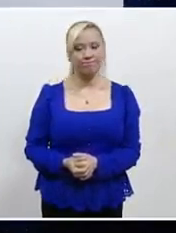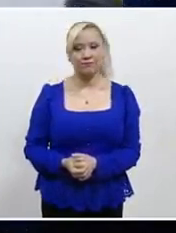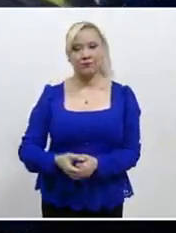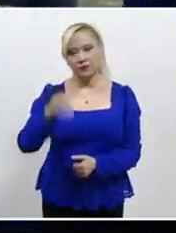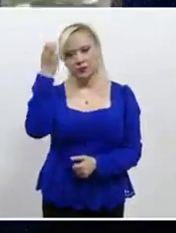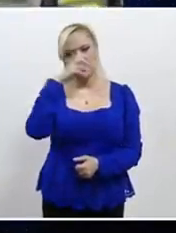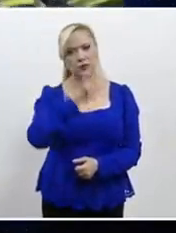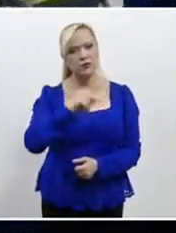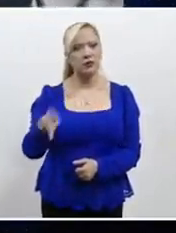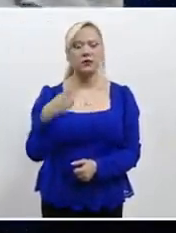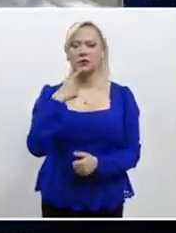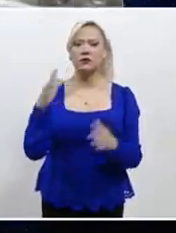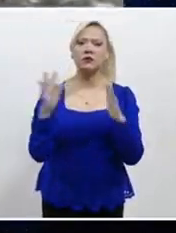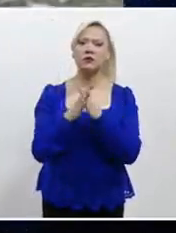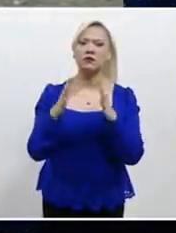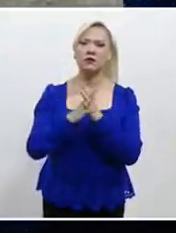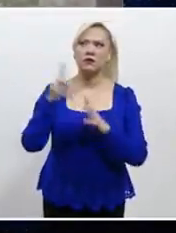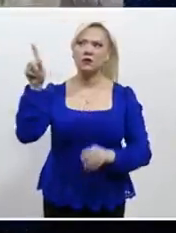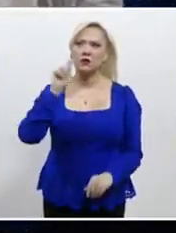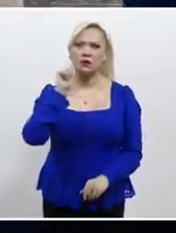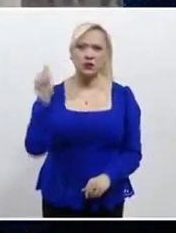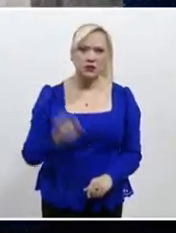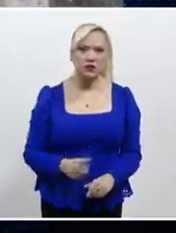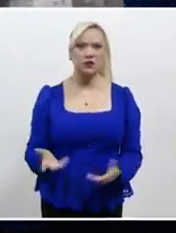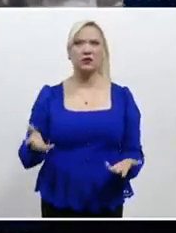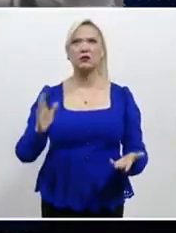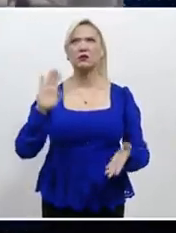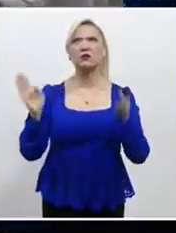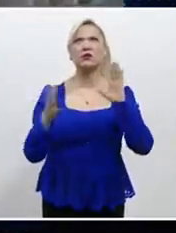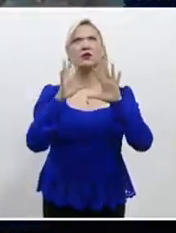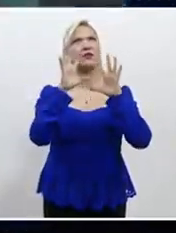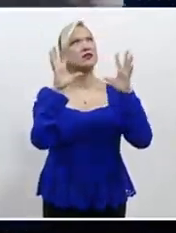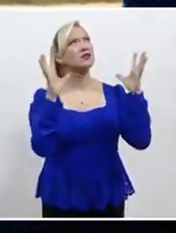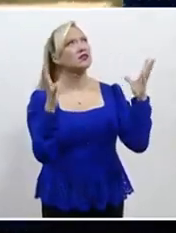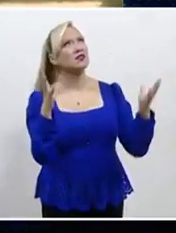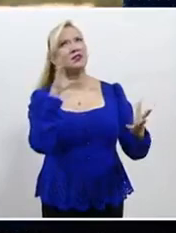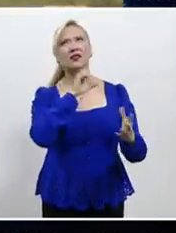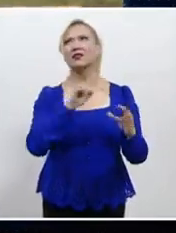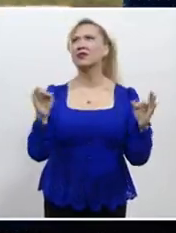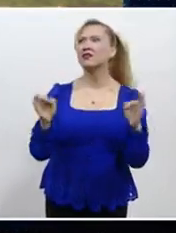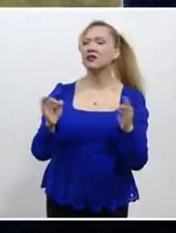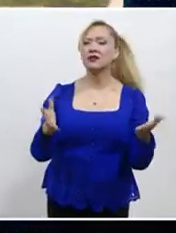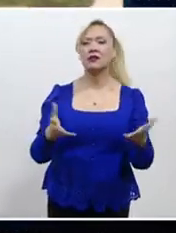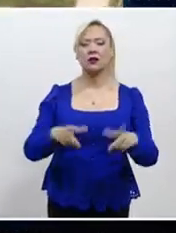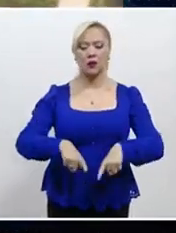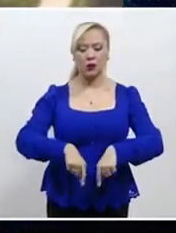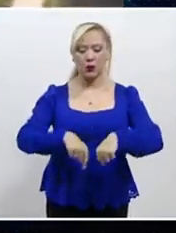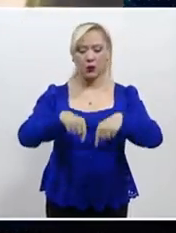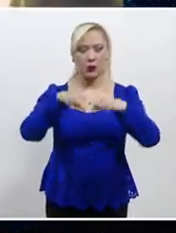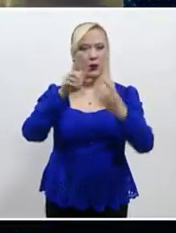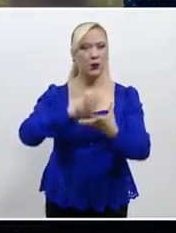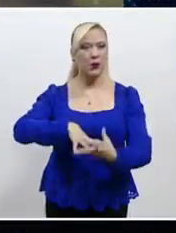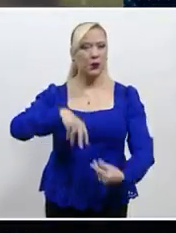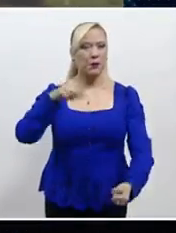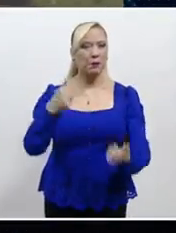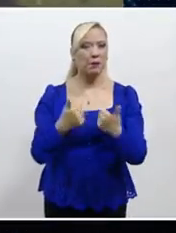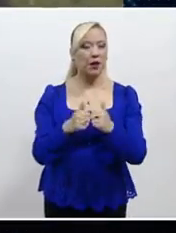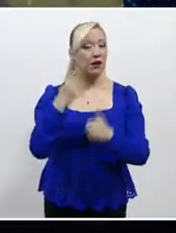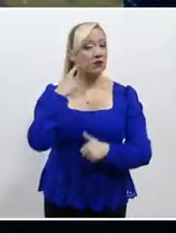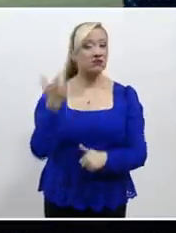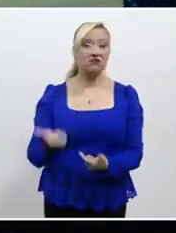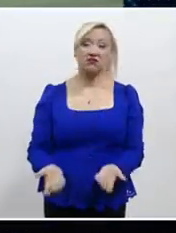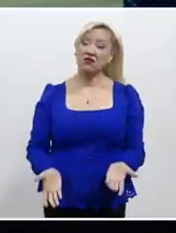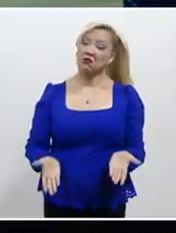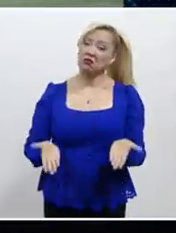Especialistas estiman que la guerra en Ucrania y cambios meteorológicos provocarán que los precios de cereales se mantengan altos durante 2023.